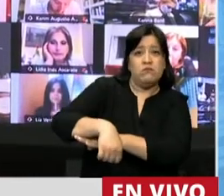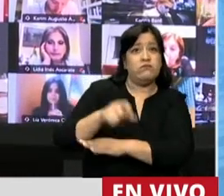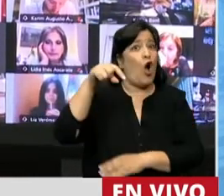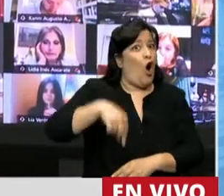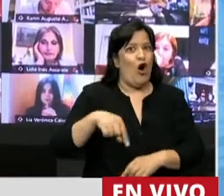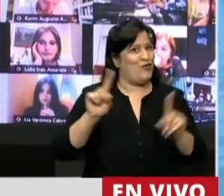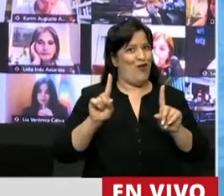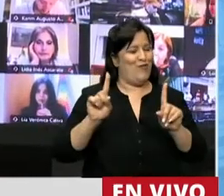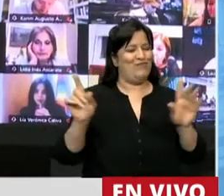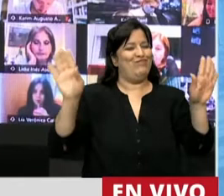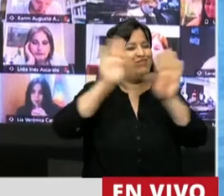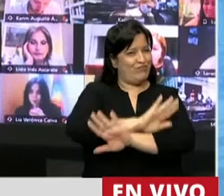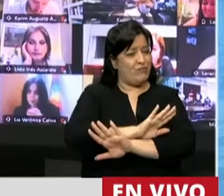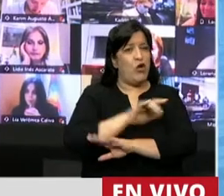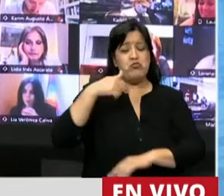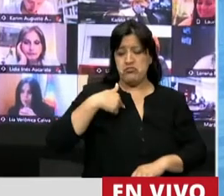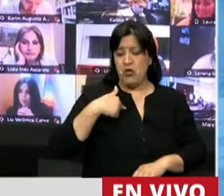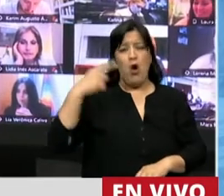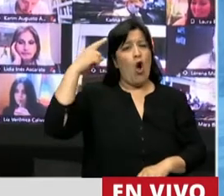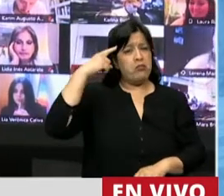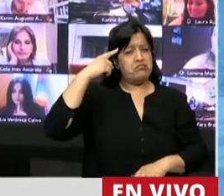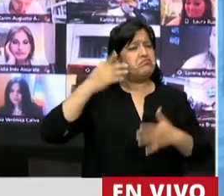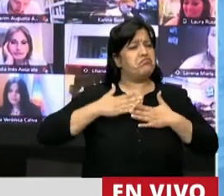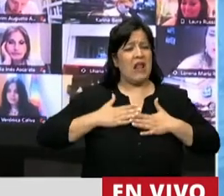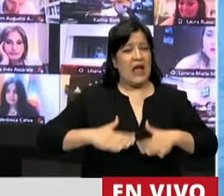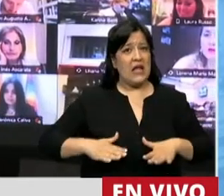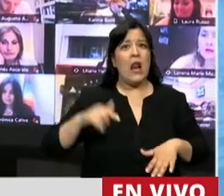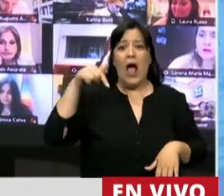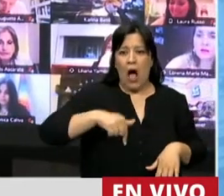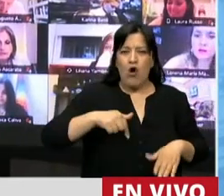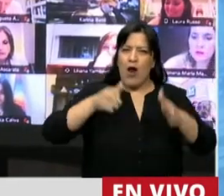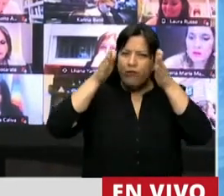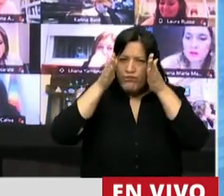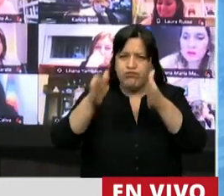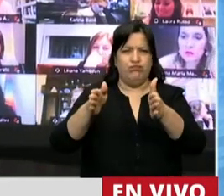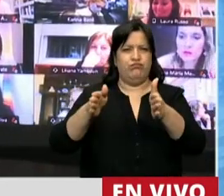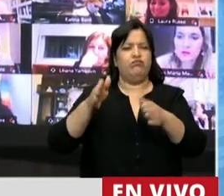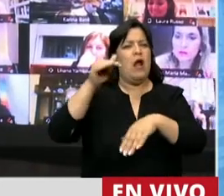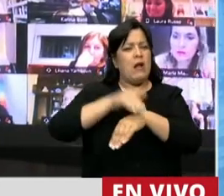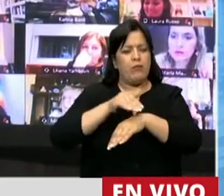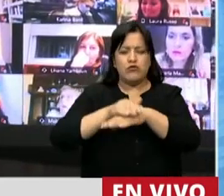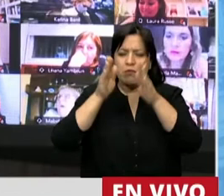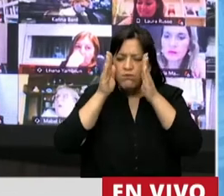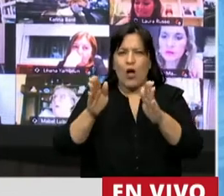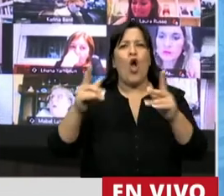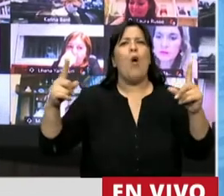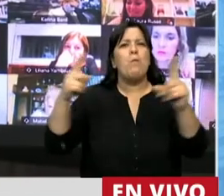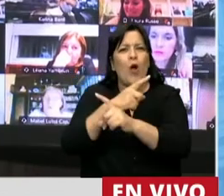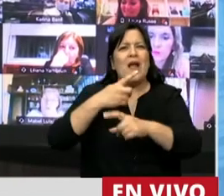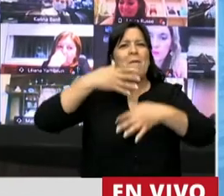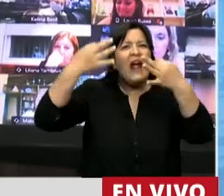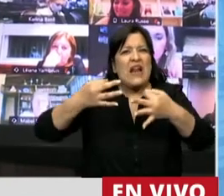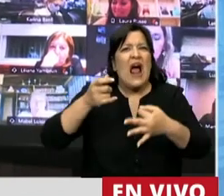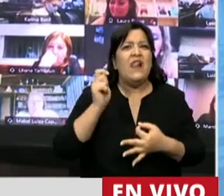realmente con la conciencia muy tranquila porque nos estamos ocupando de los problemas reales de las